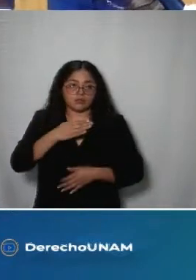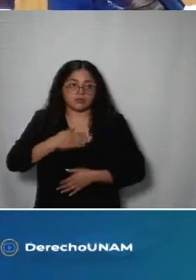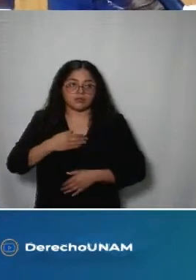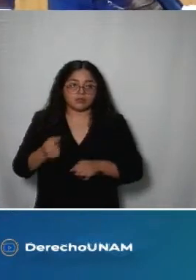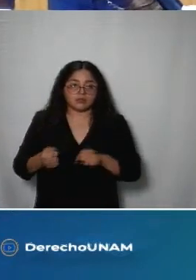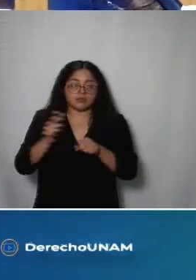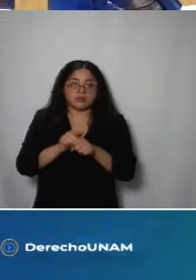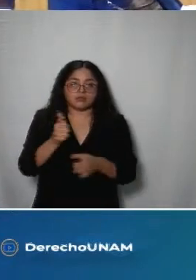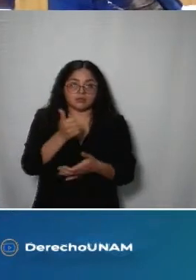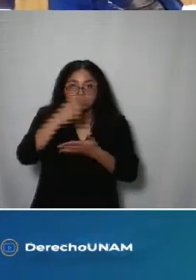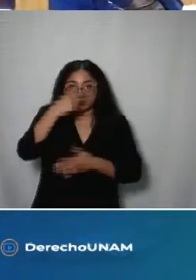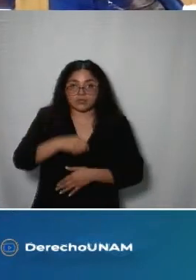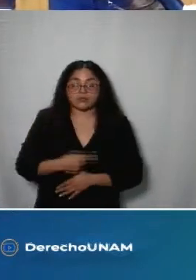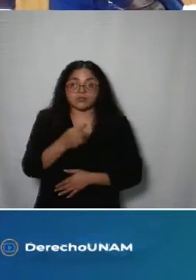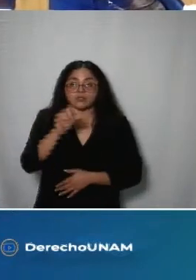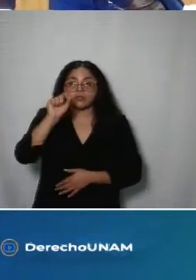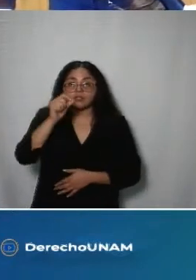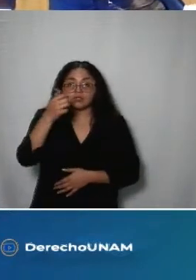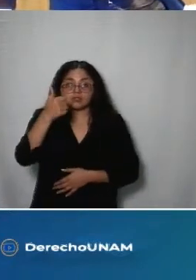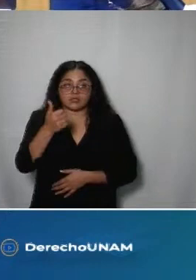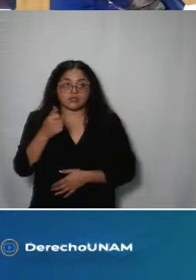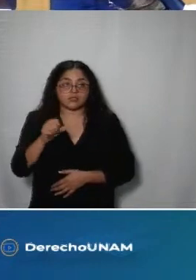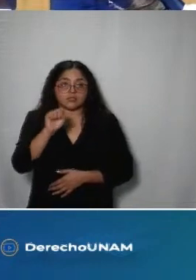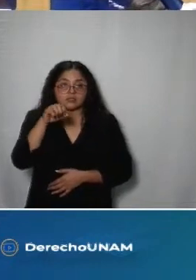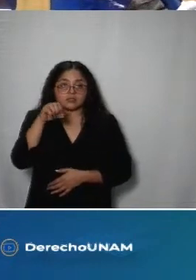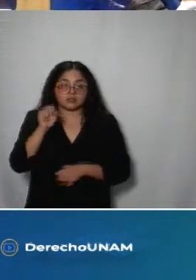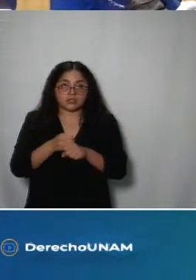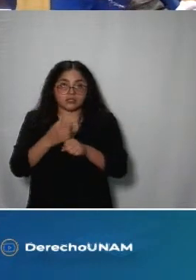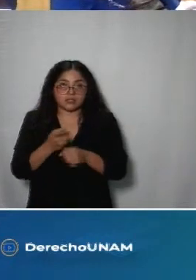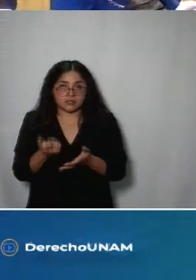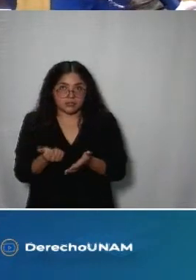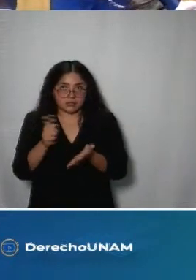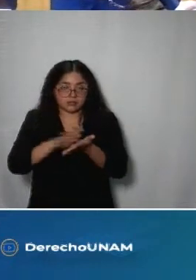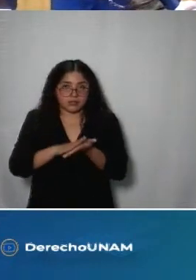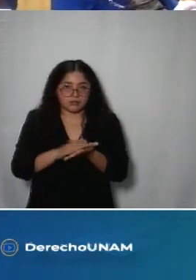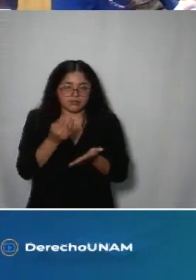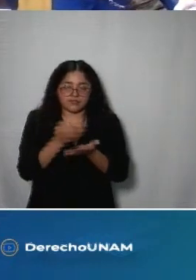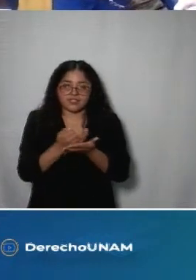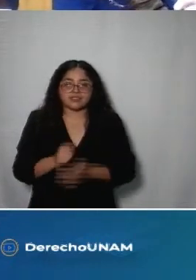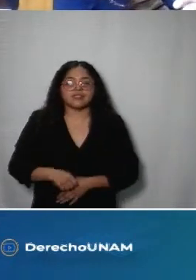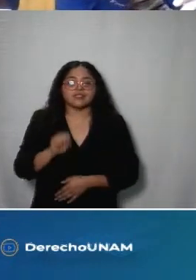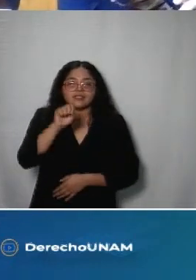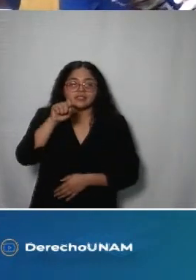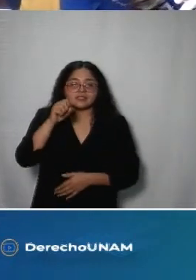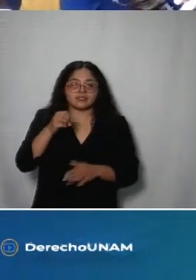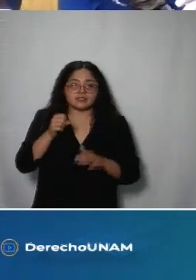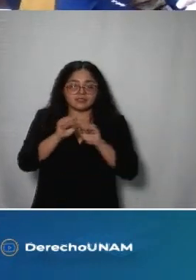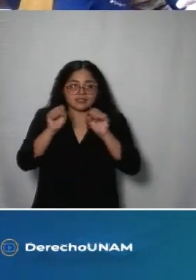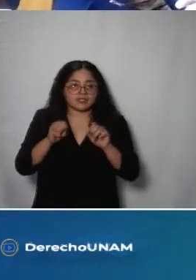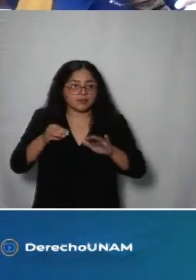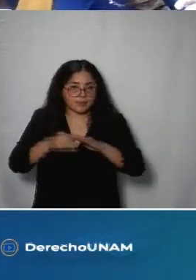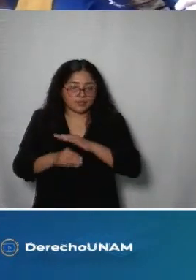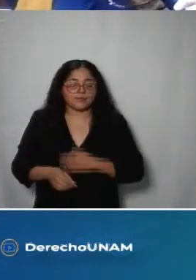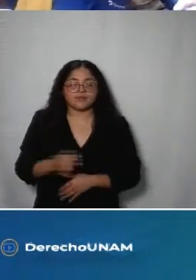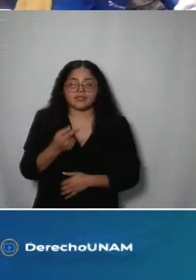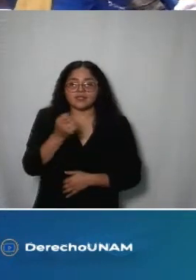126 de la Secretaría de Administración y Finanzas 150 del Sistema de Transporte Colectivo